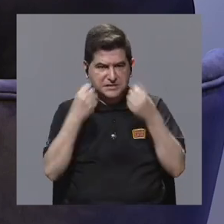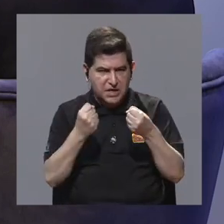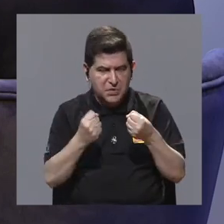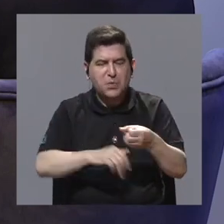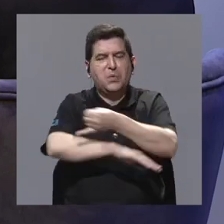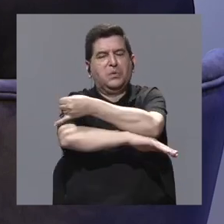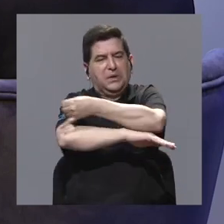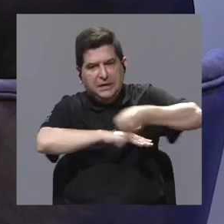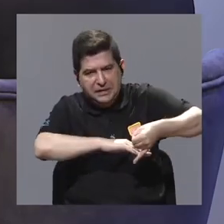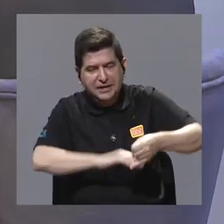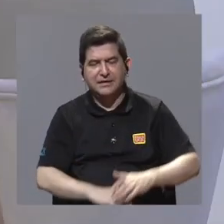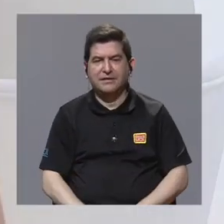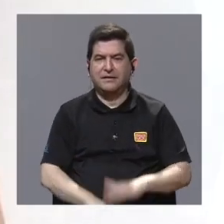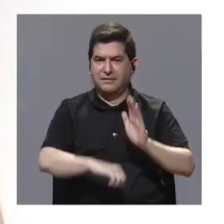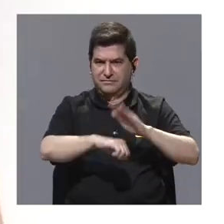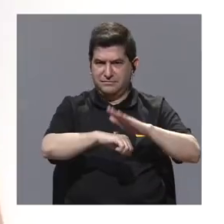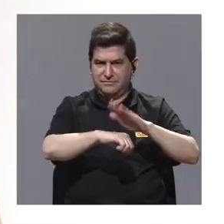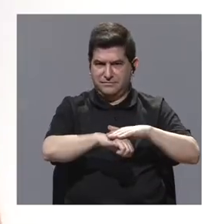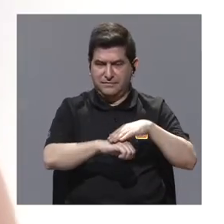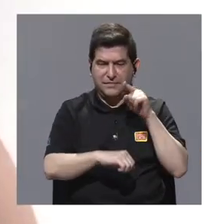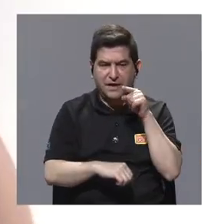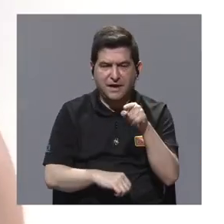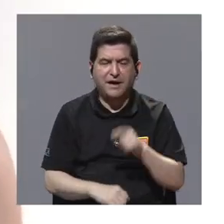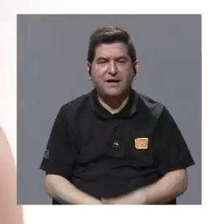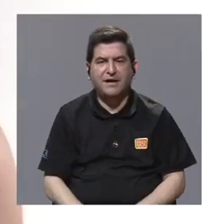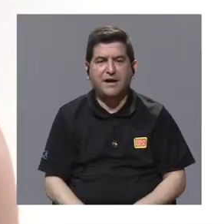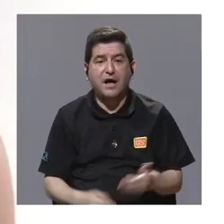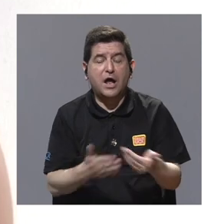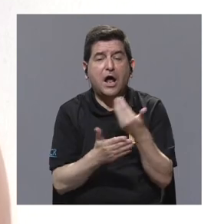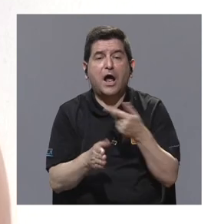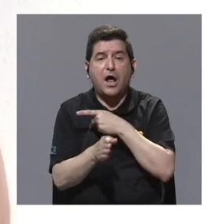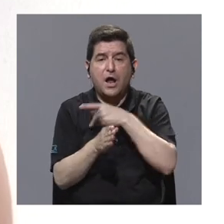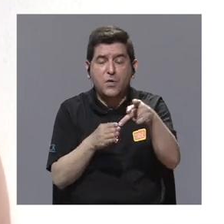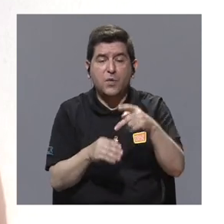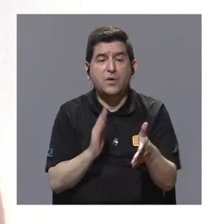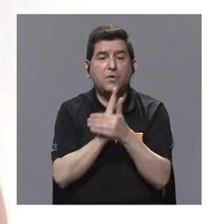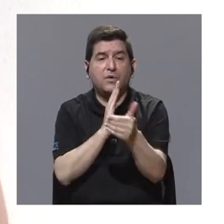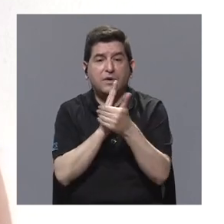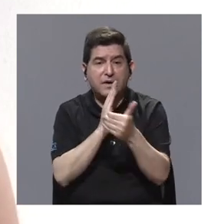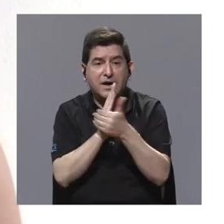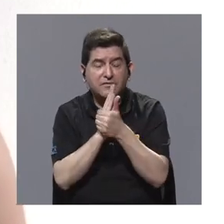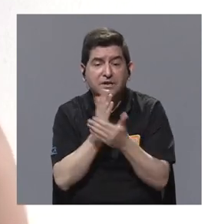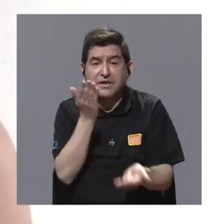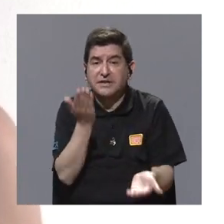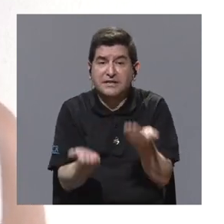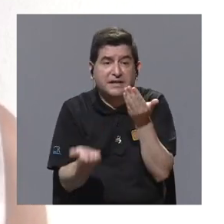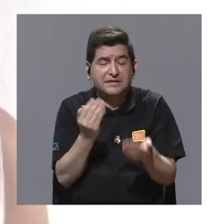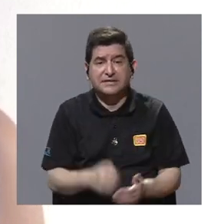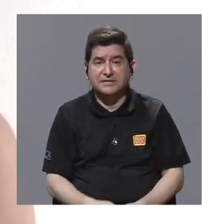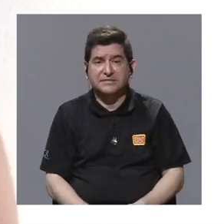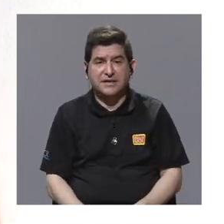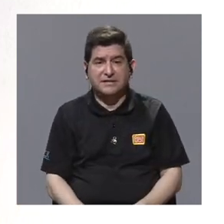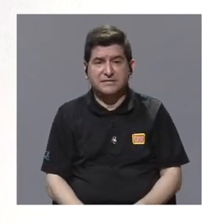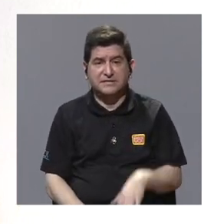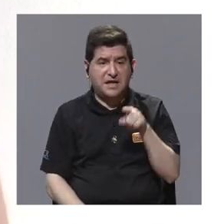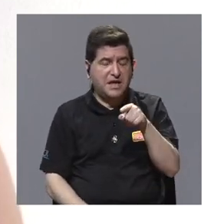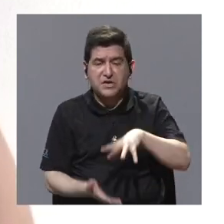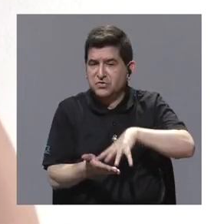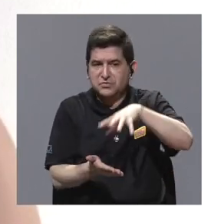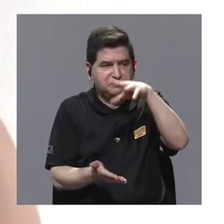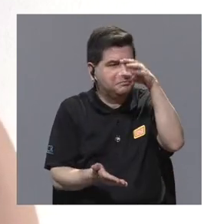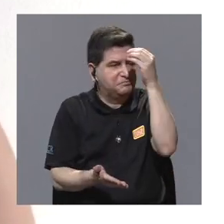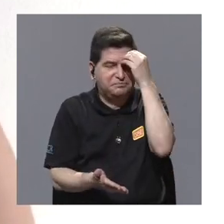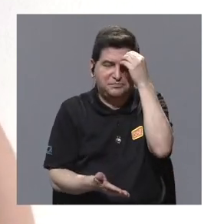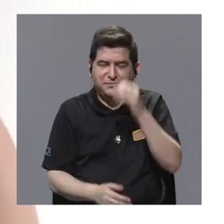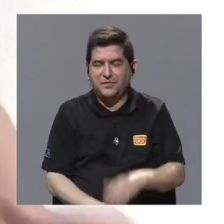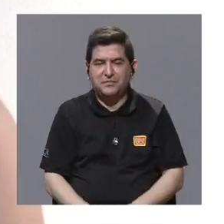ingenierías, porque le permite a estos nuevos profesionales desarrollar habilidades que probablemente no aprendan